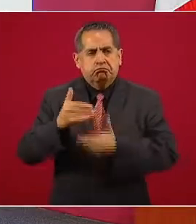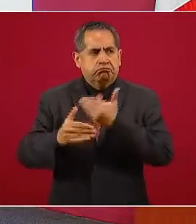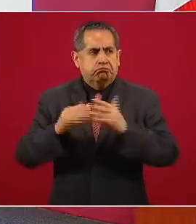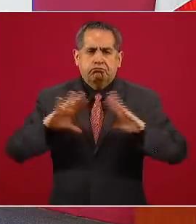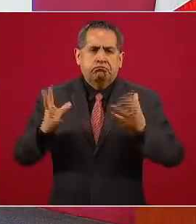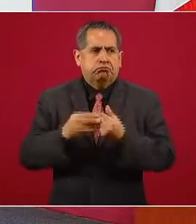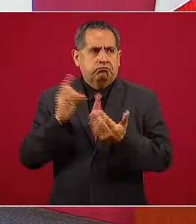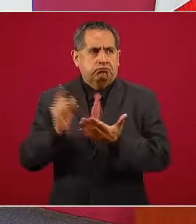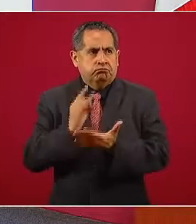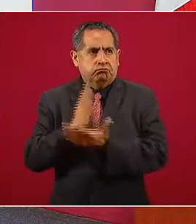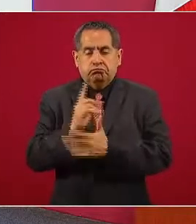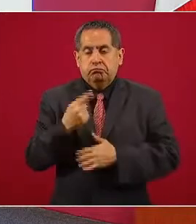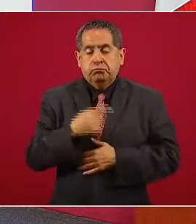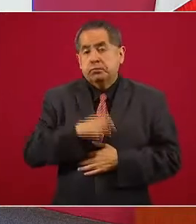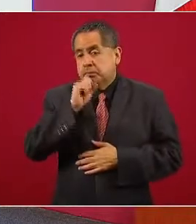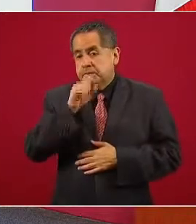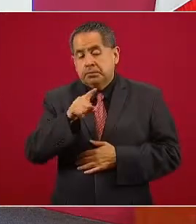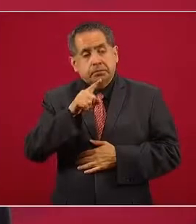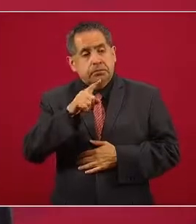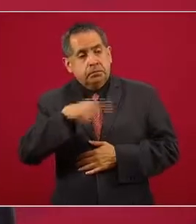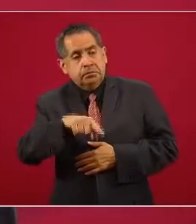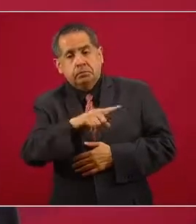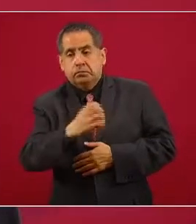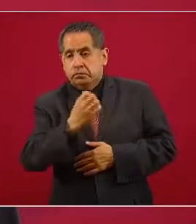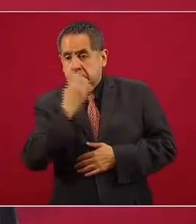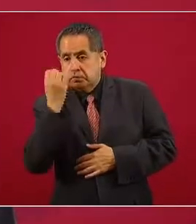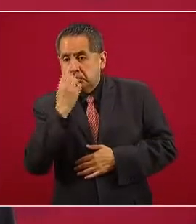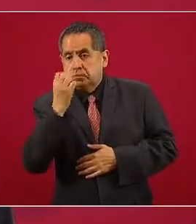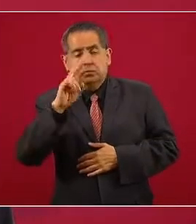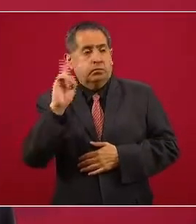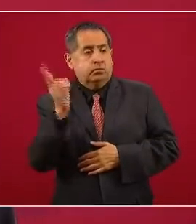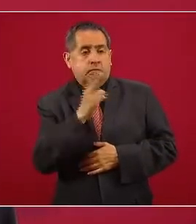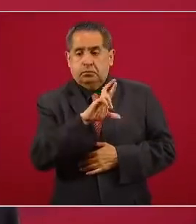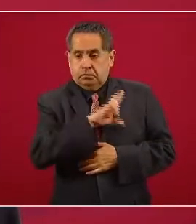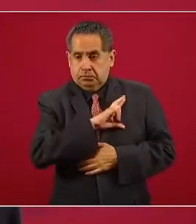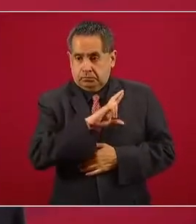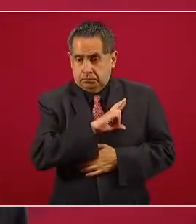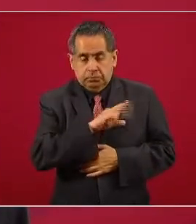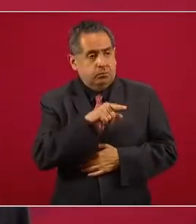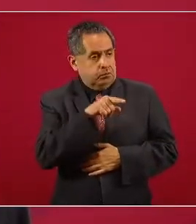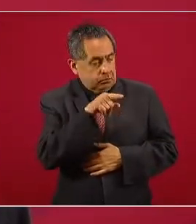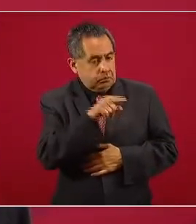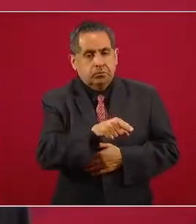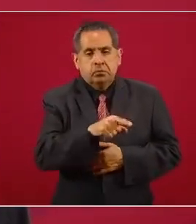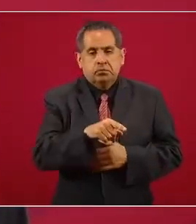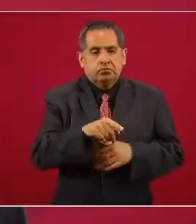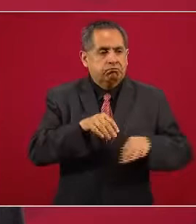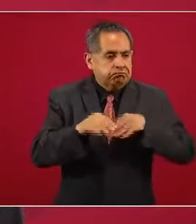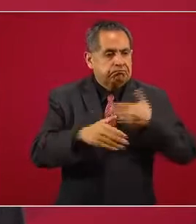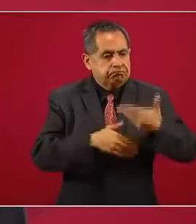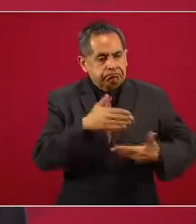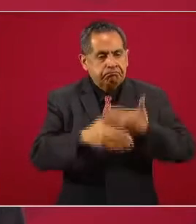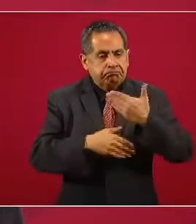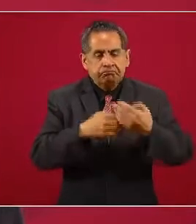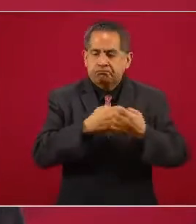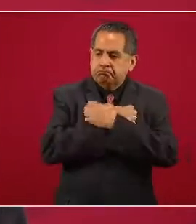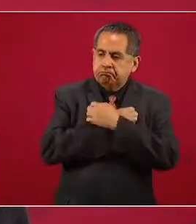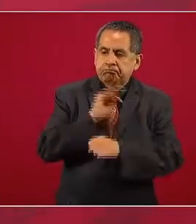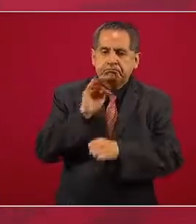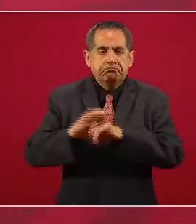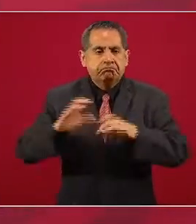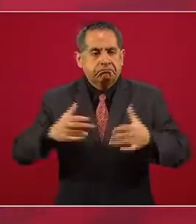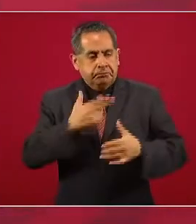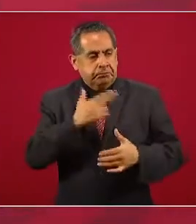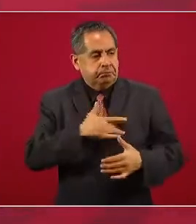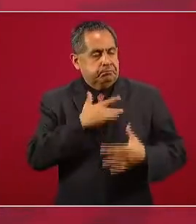así como a las escuelas y universidades particulares que trabajan por la educación de México con solidaridad y